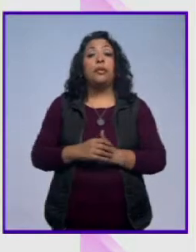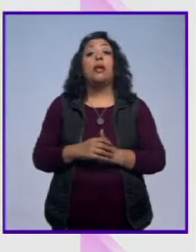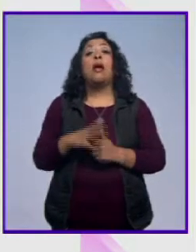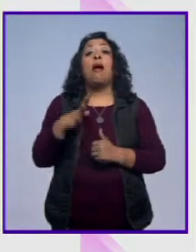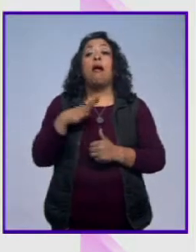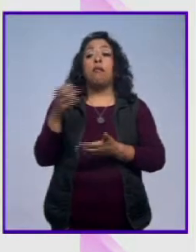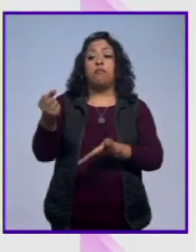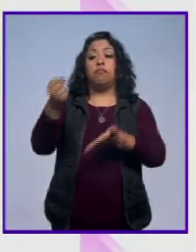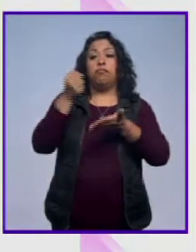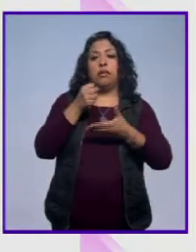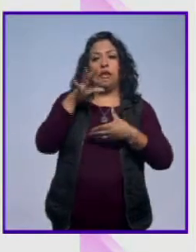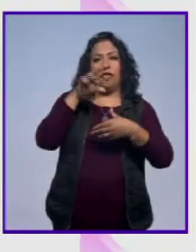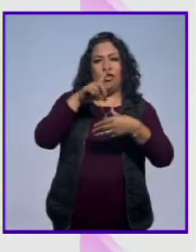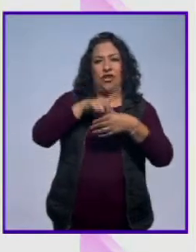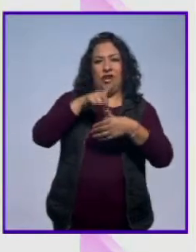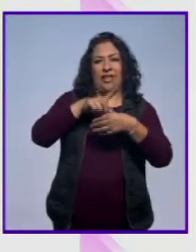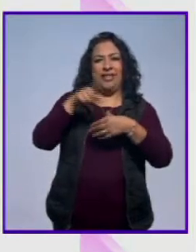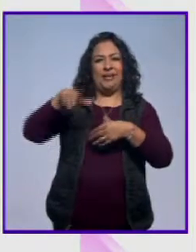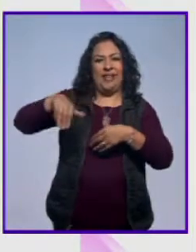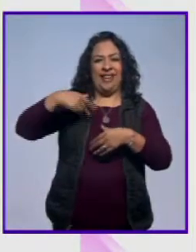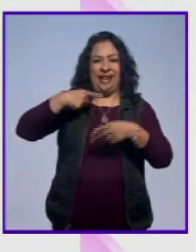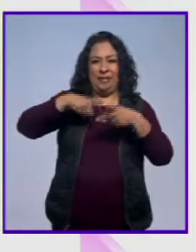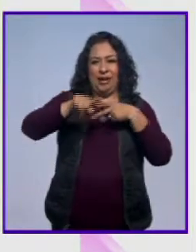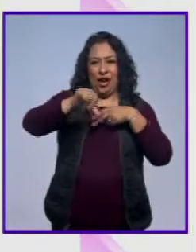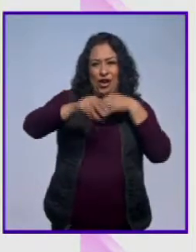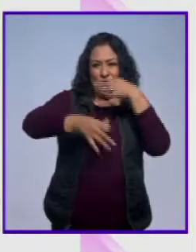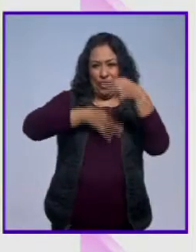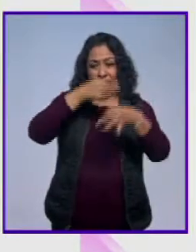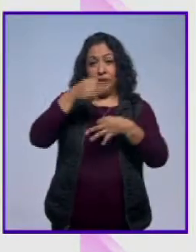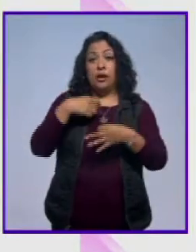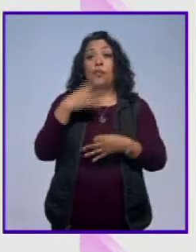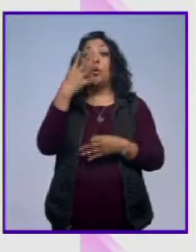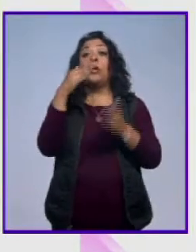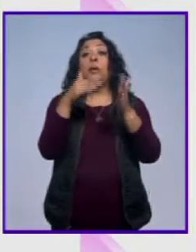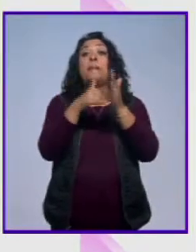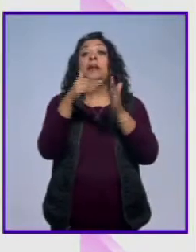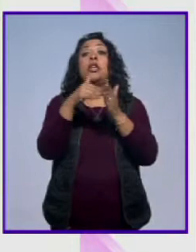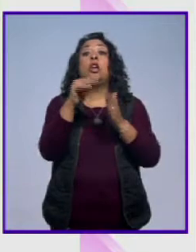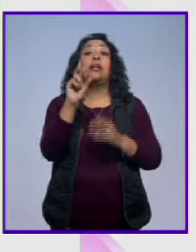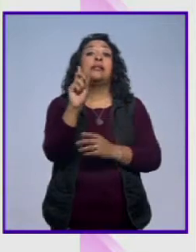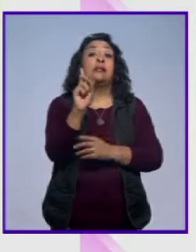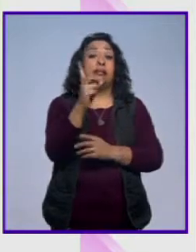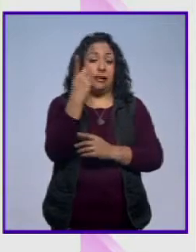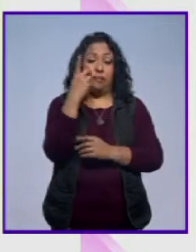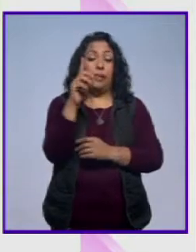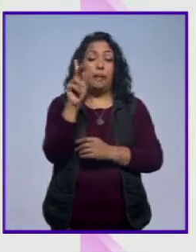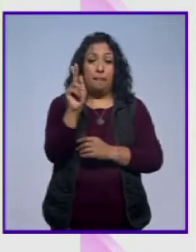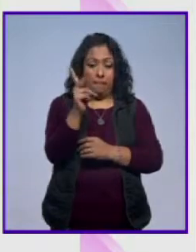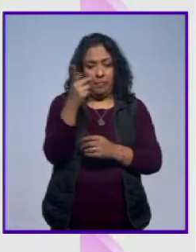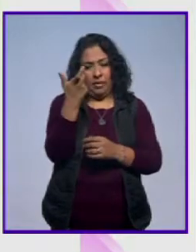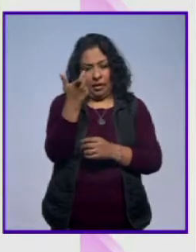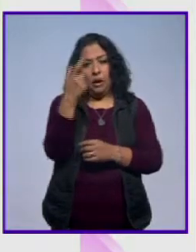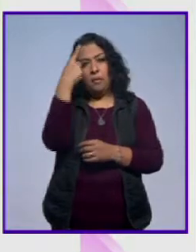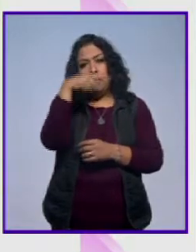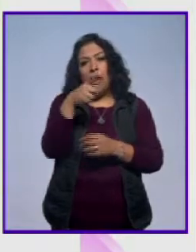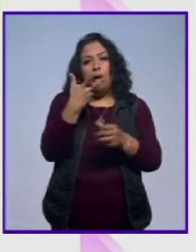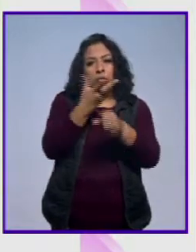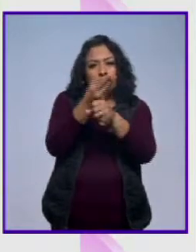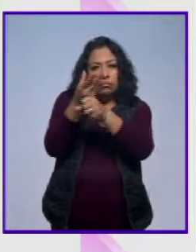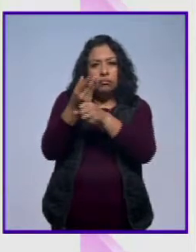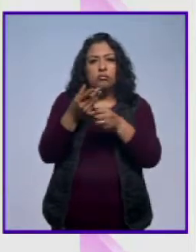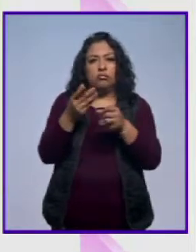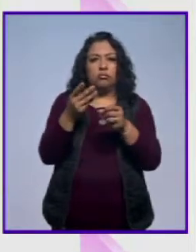recibe la donación de la que nos platicaba Rafa al inicio del programa. Se trata de cuatro millones de pesos para restaurar este recinto histórico.